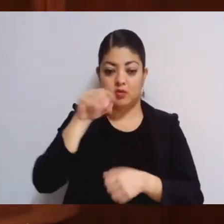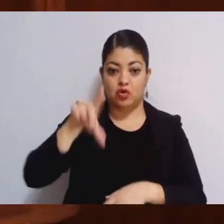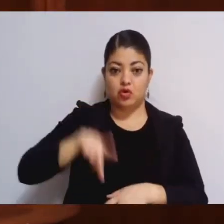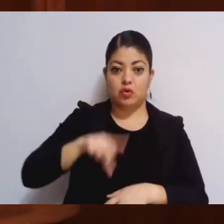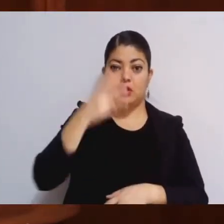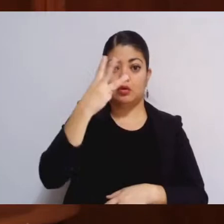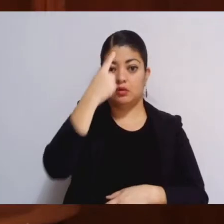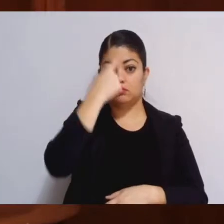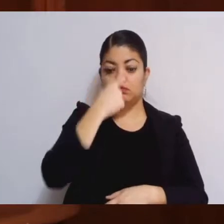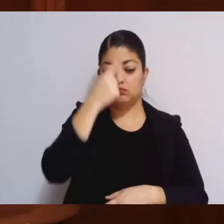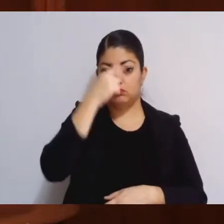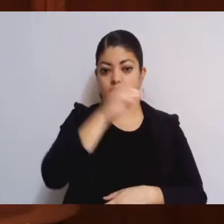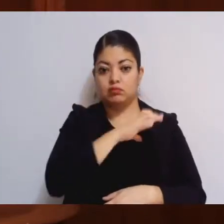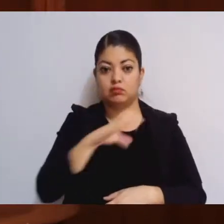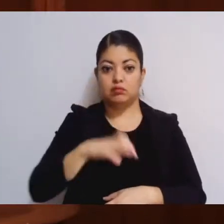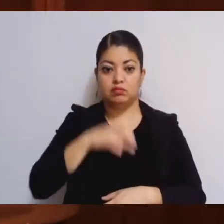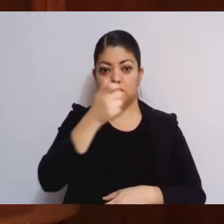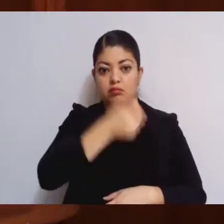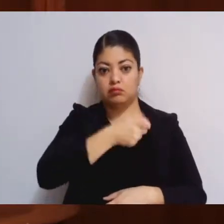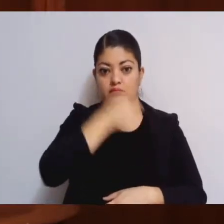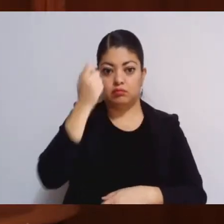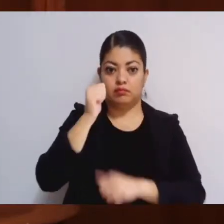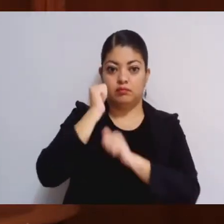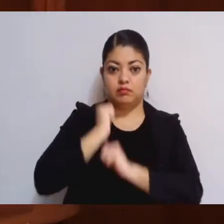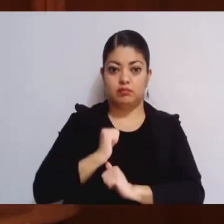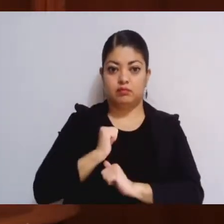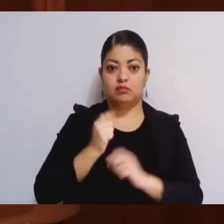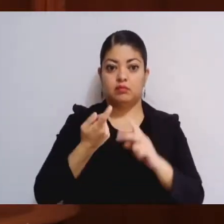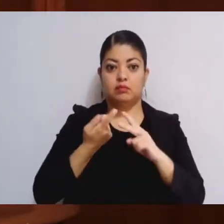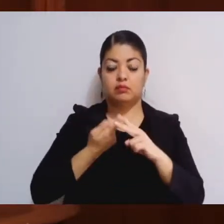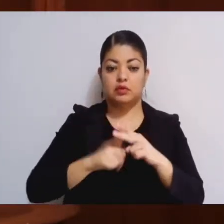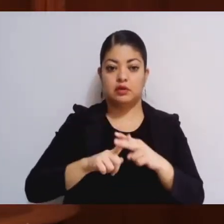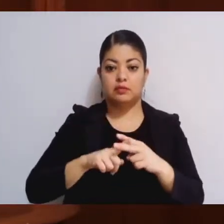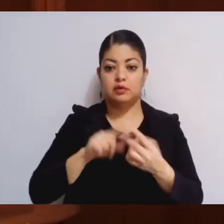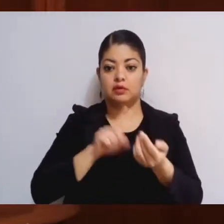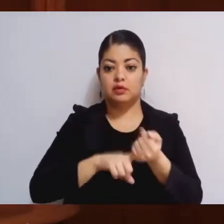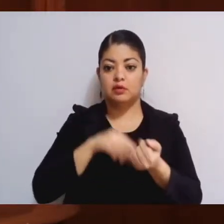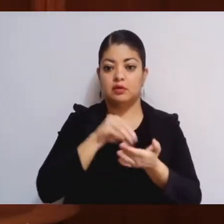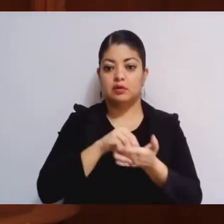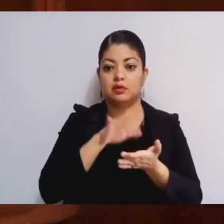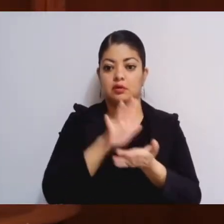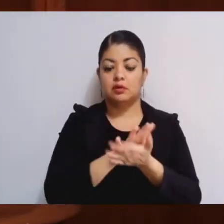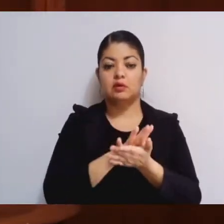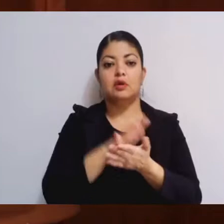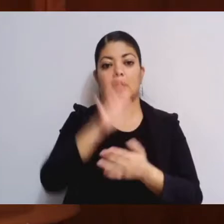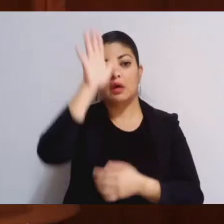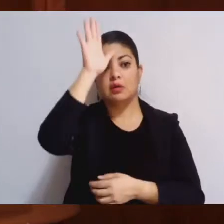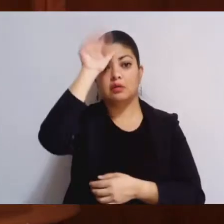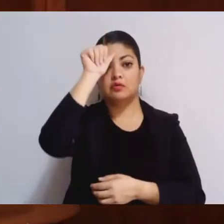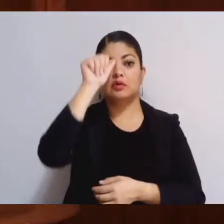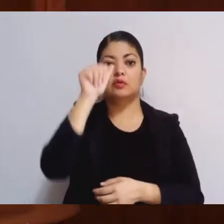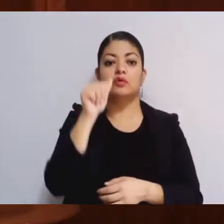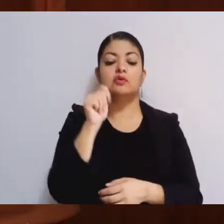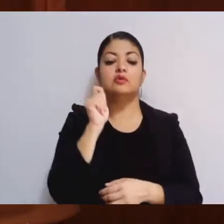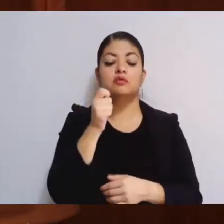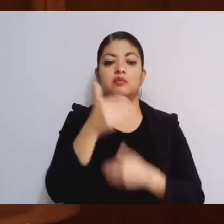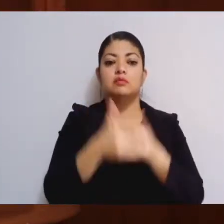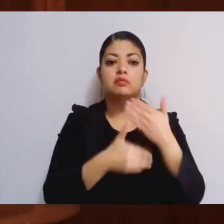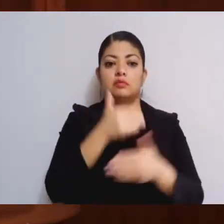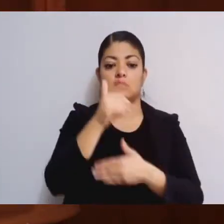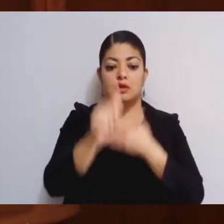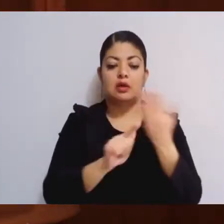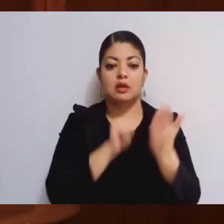y candidatas a cargo, que surgirá del dictamen que emita la legislatura de acuerdo al procedimiento que establezca en la ley,